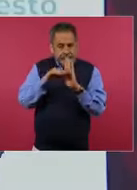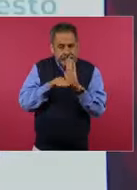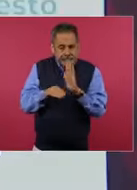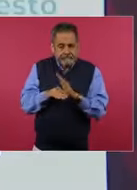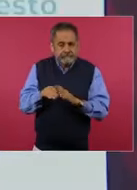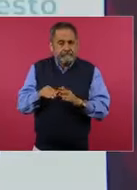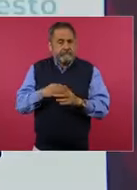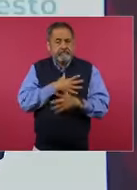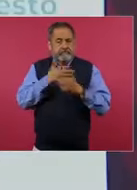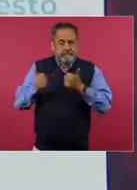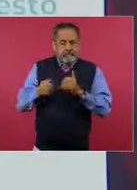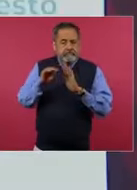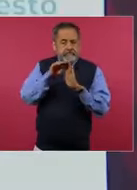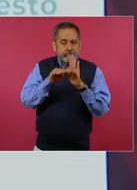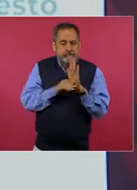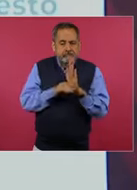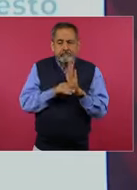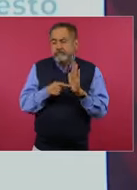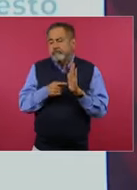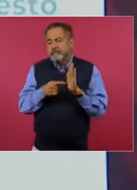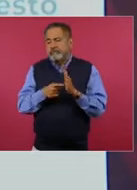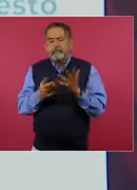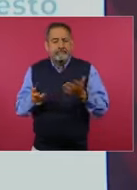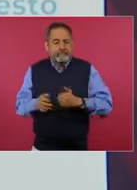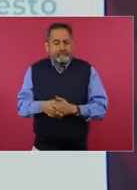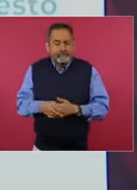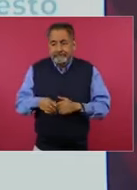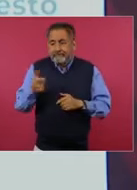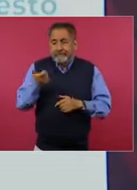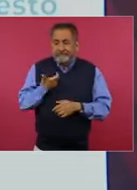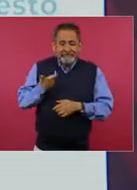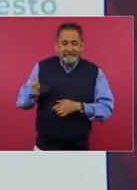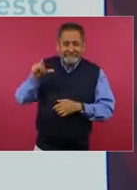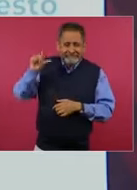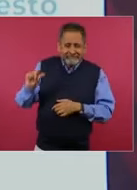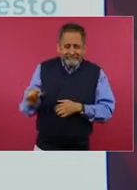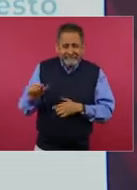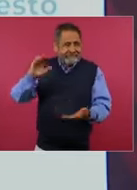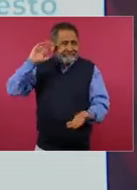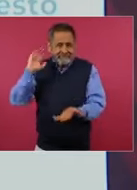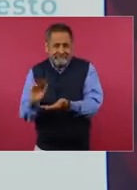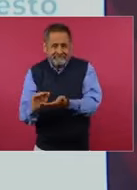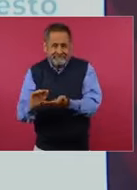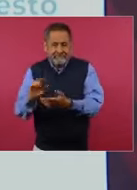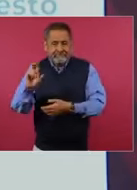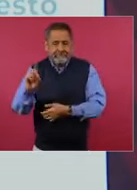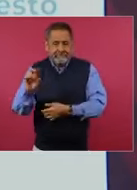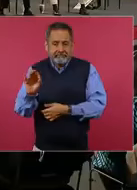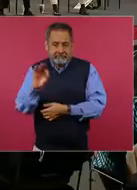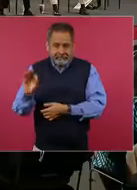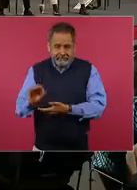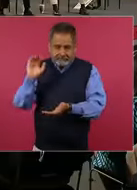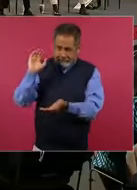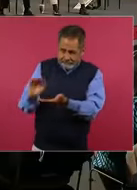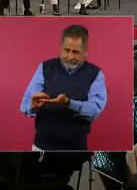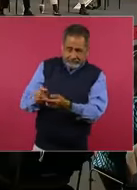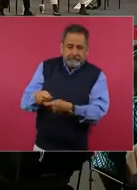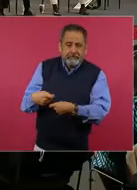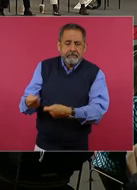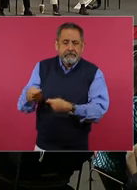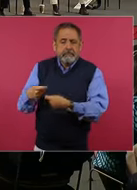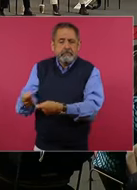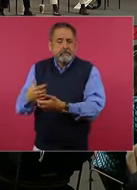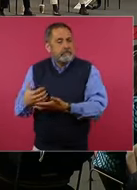Bienestar, y estas bases estaban por debajo. ¿Qué tan debajo? A veces el 30 por ciento de lo que debieron haber estado ganando.